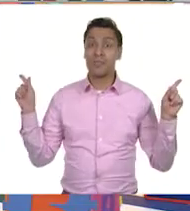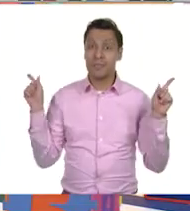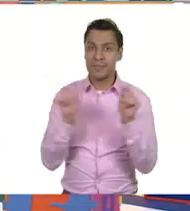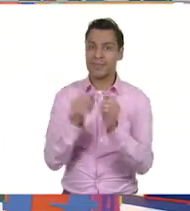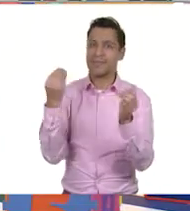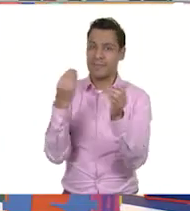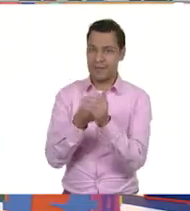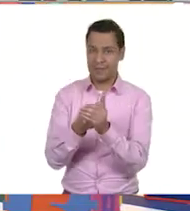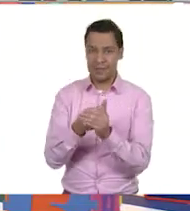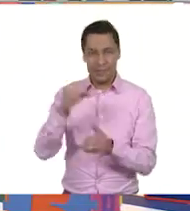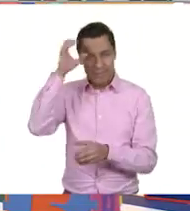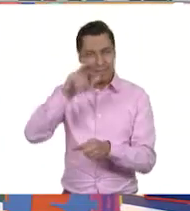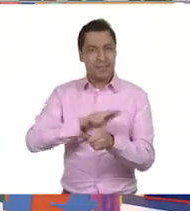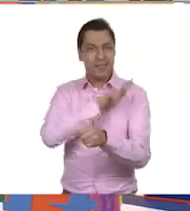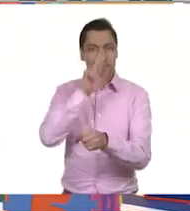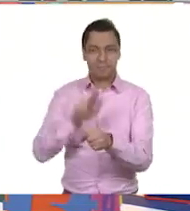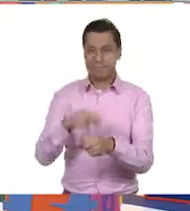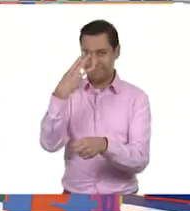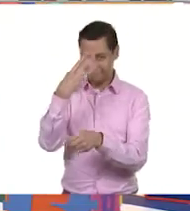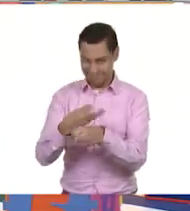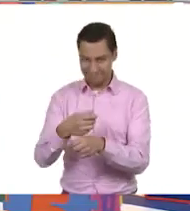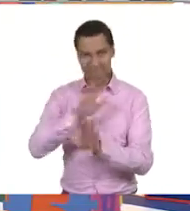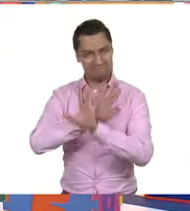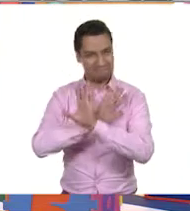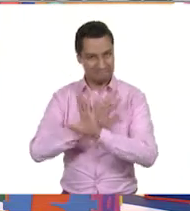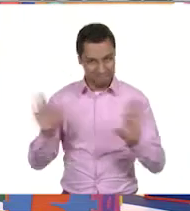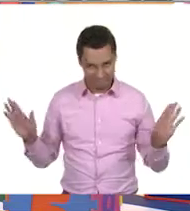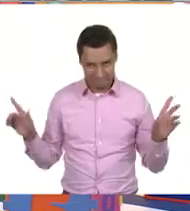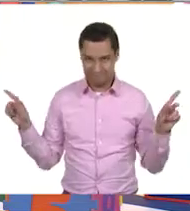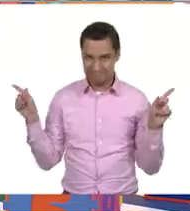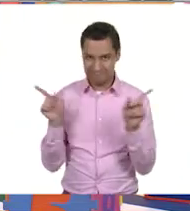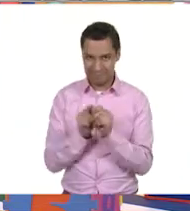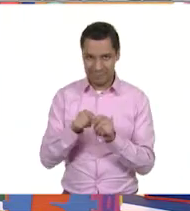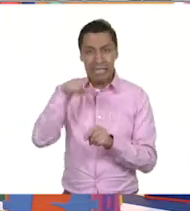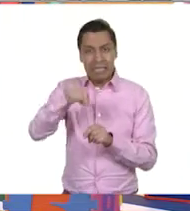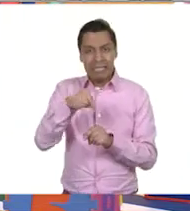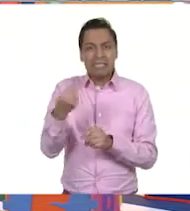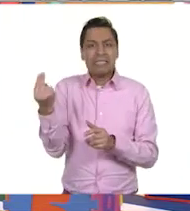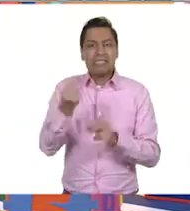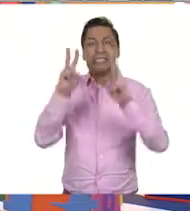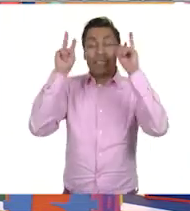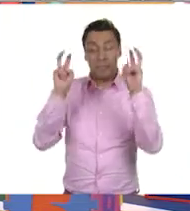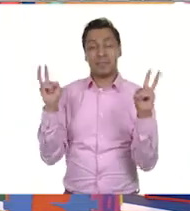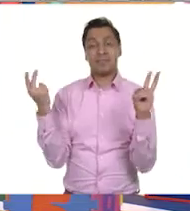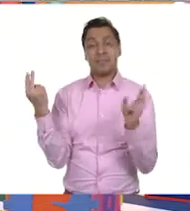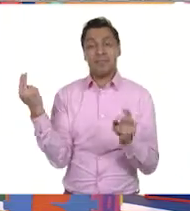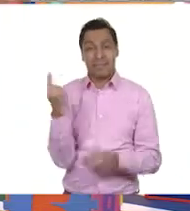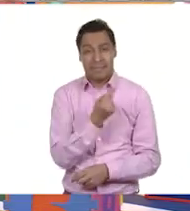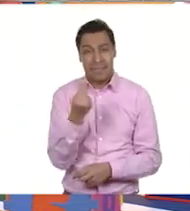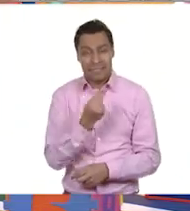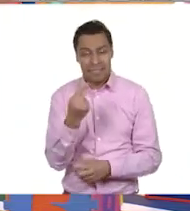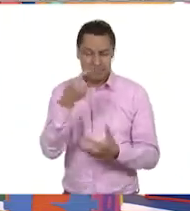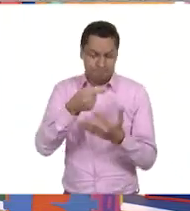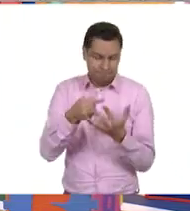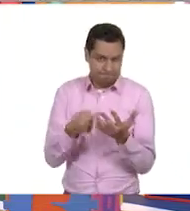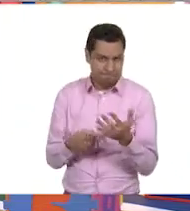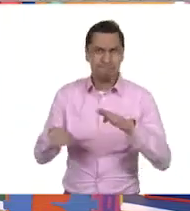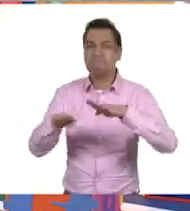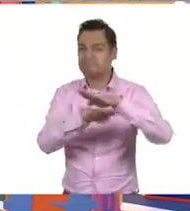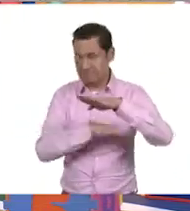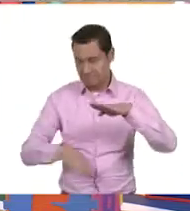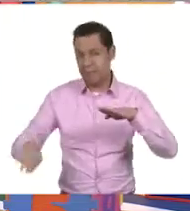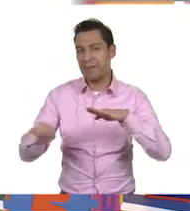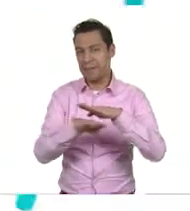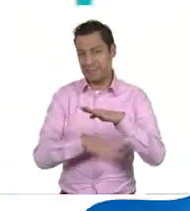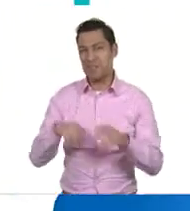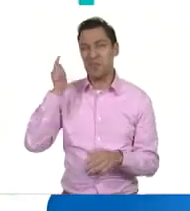clase de Ciencias Naturales de Tercer Grado. Esto fue Necesidades Básicas. Esperamos que lo hayan disfrutado tanto